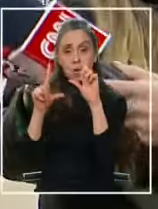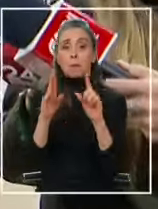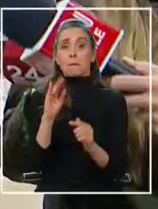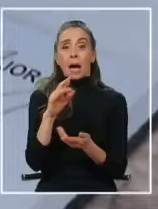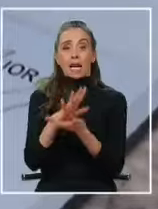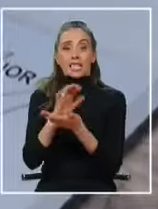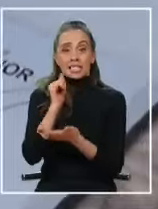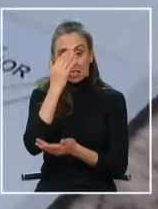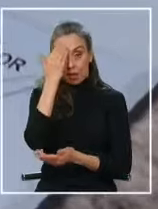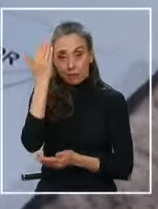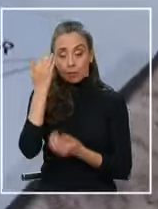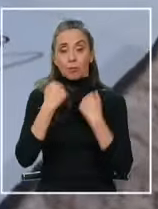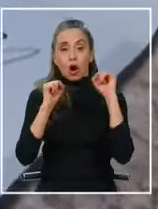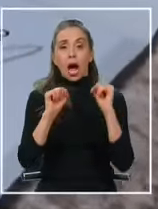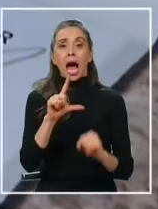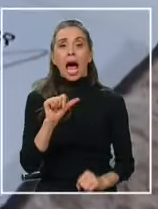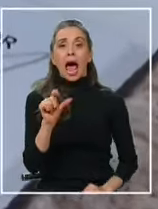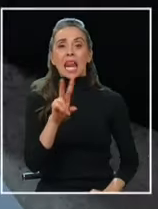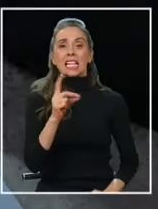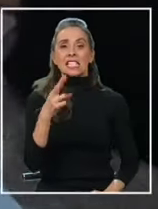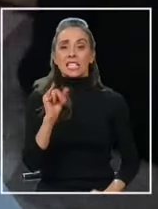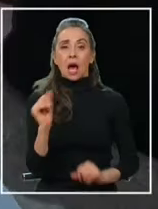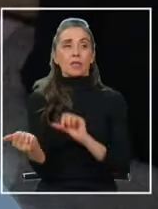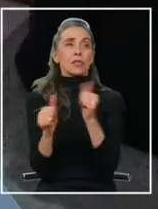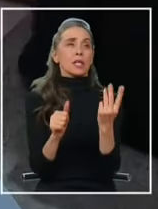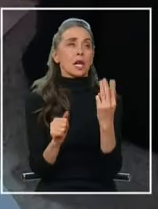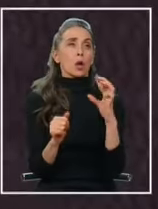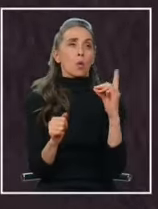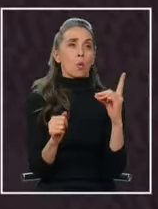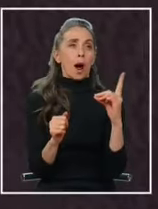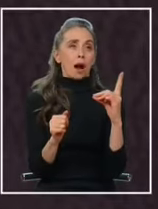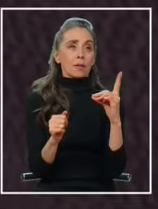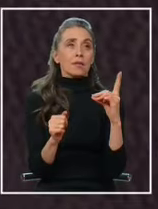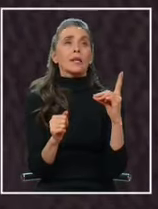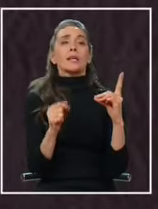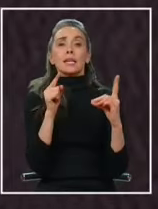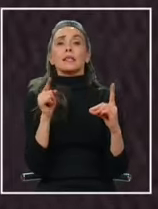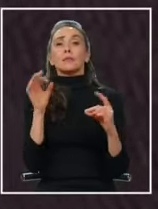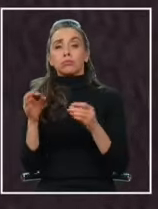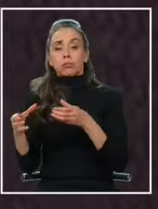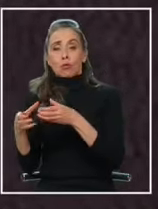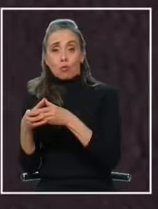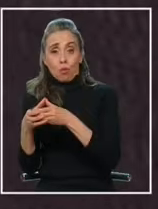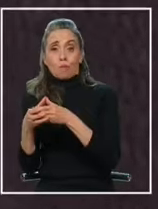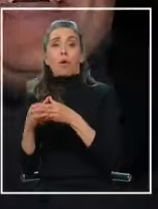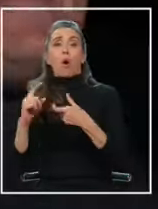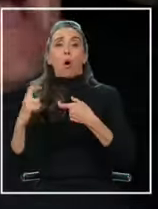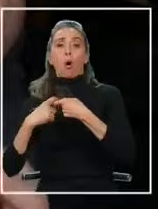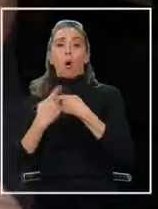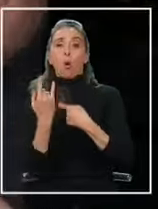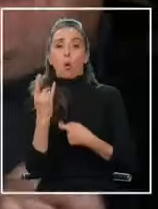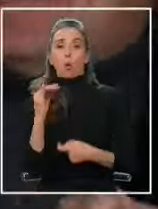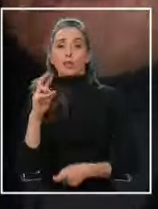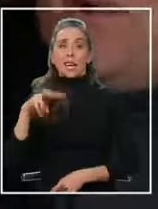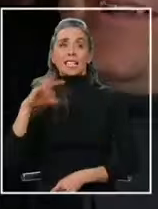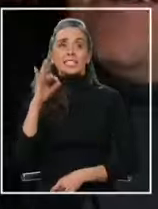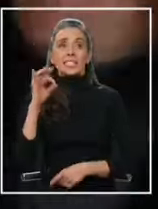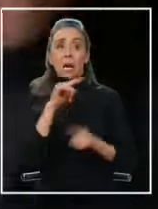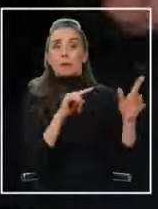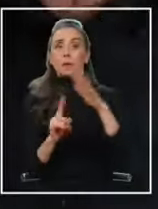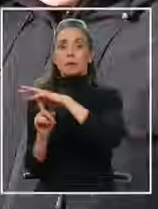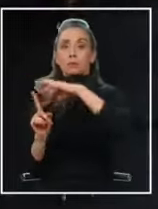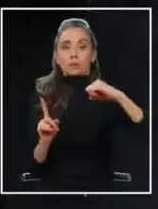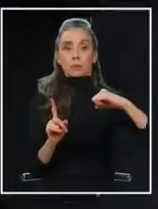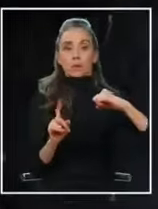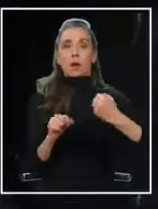Arnichea, triunfo de Felipe Alessandri sobre Carlos Huart, arrebatándole así al gremialismo, el último bastión de la zona oriente. La